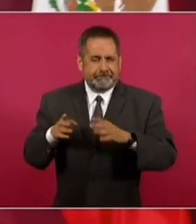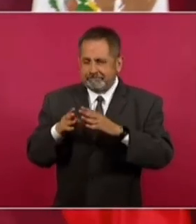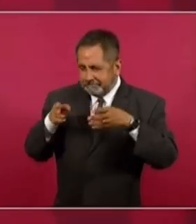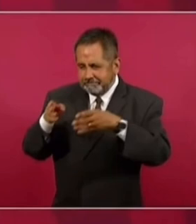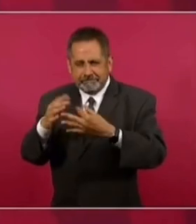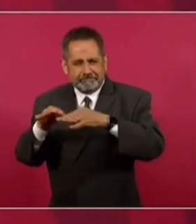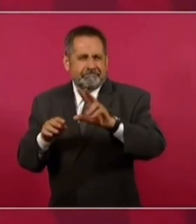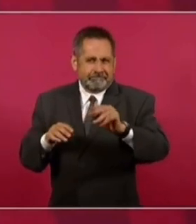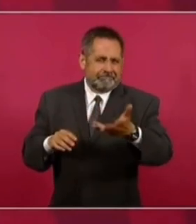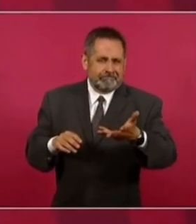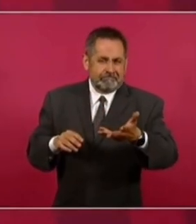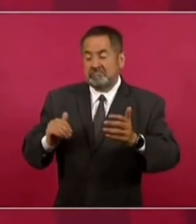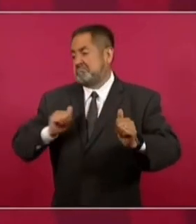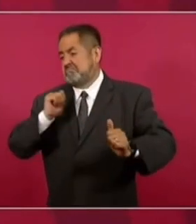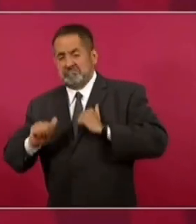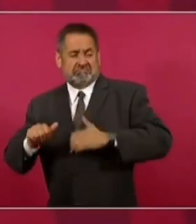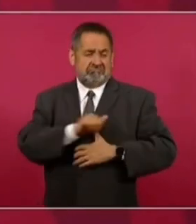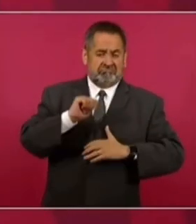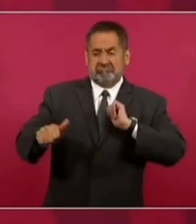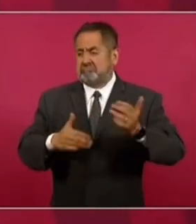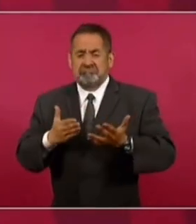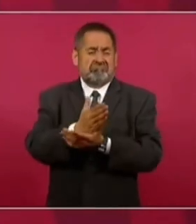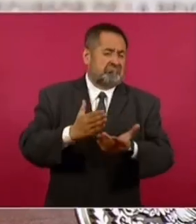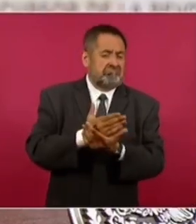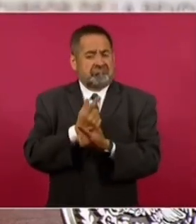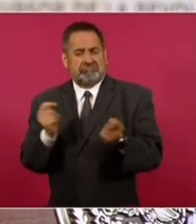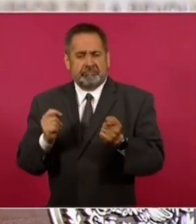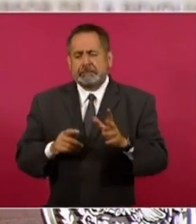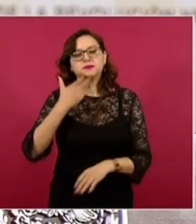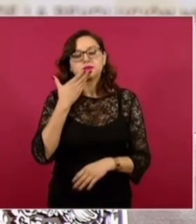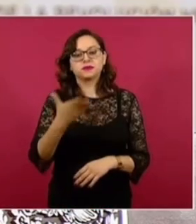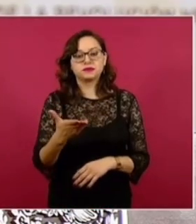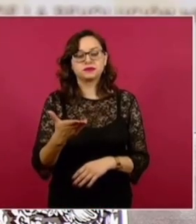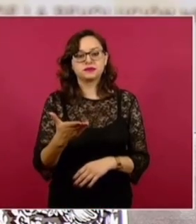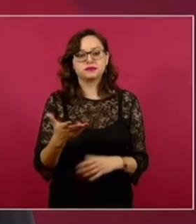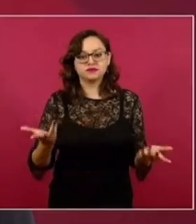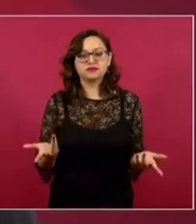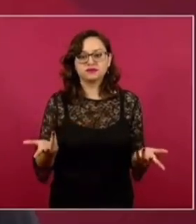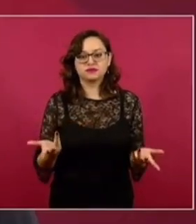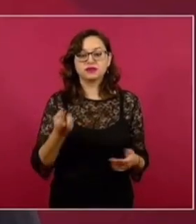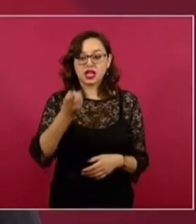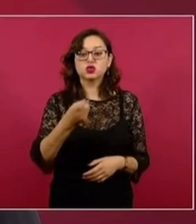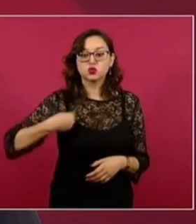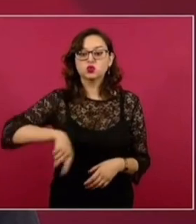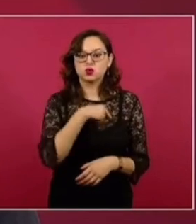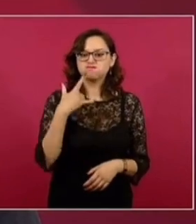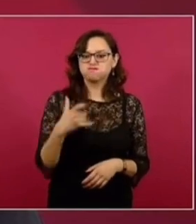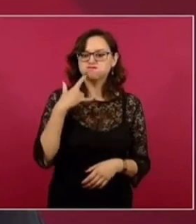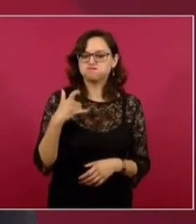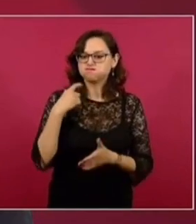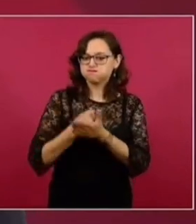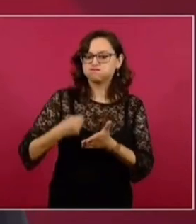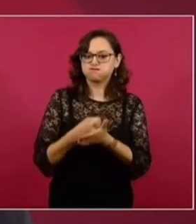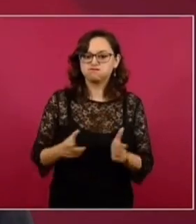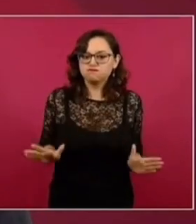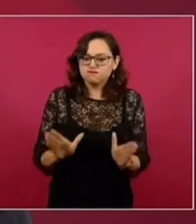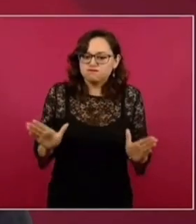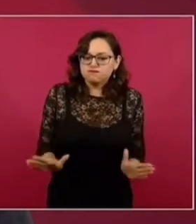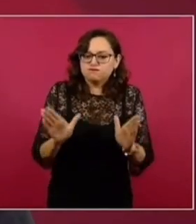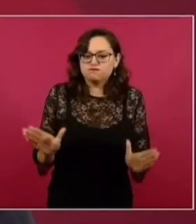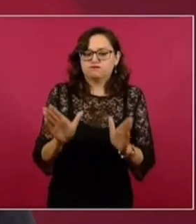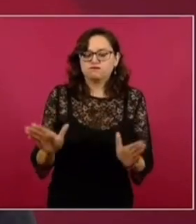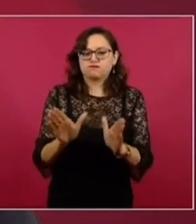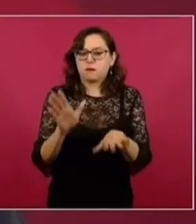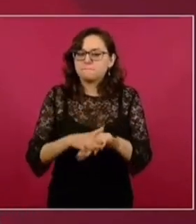lo básico, el triunfar a toda costa, sin escrúpulos morales, de ninguna índole. Entonces, nosotros lo que estamos impulsando, lo más importante de todo,